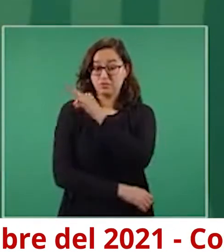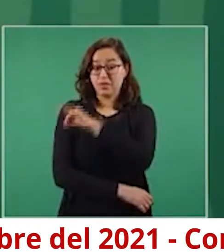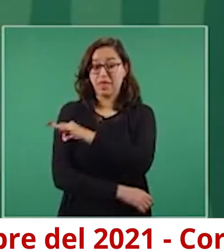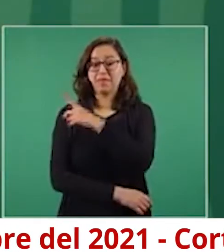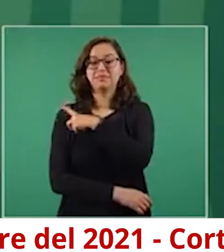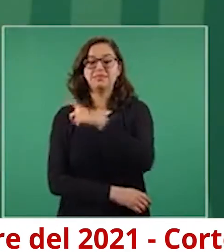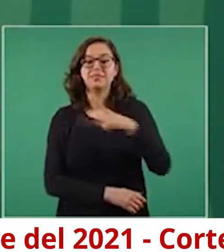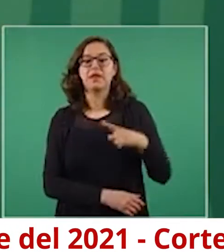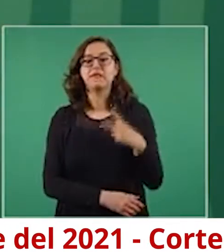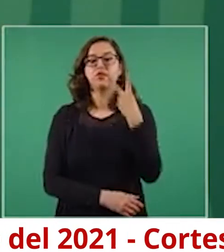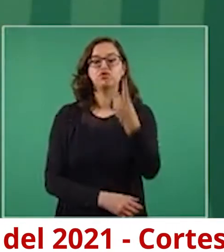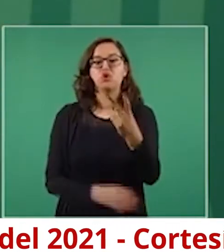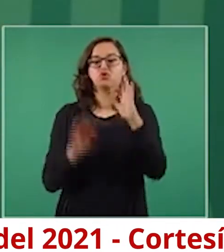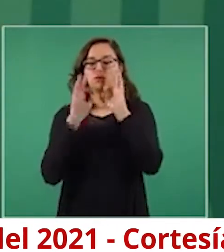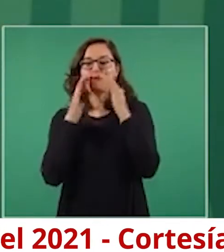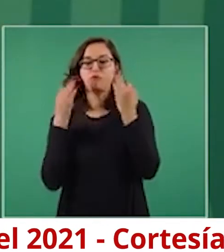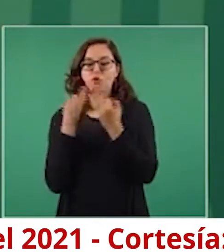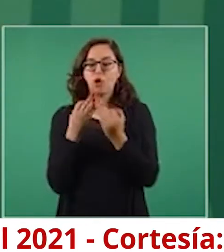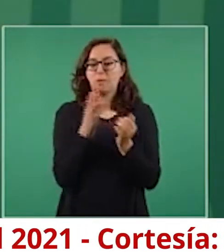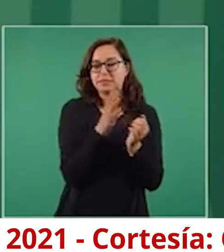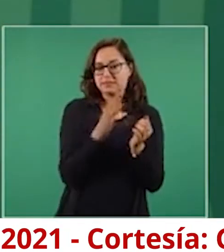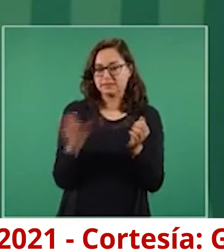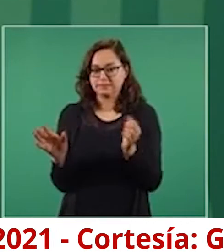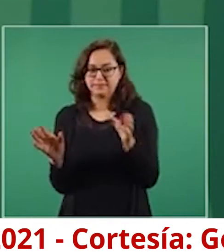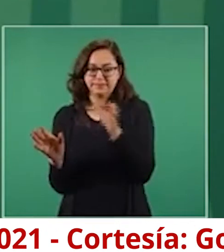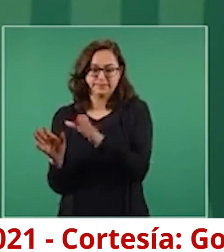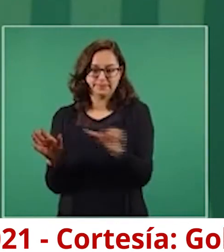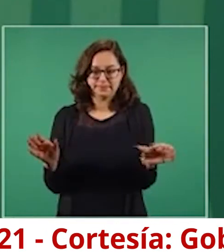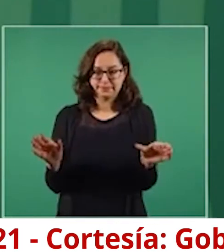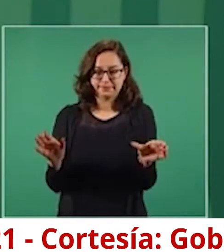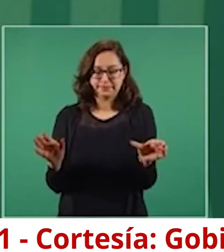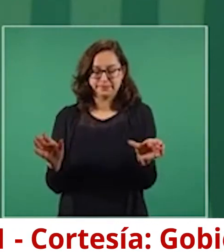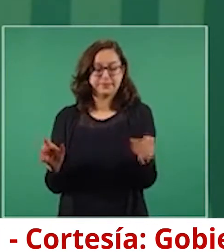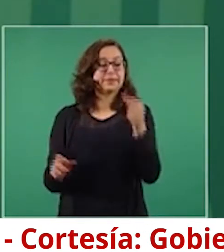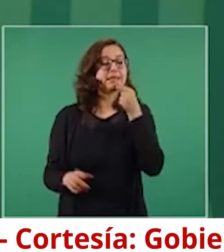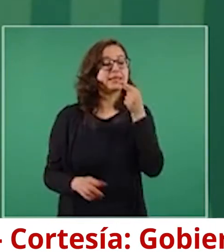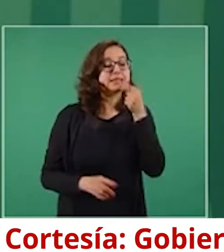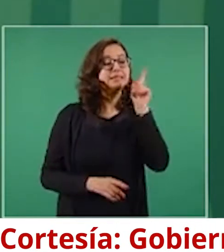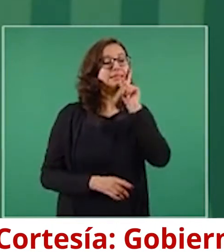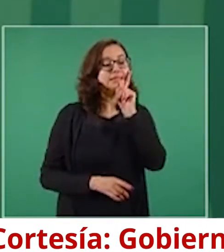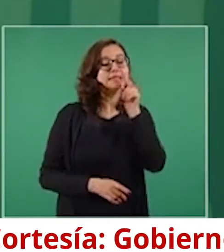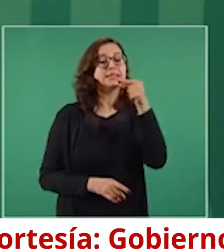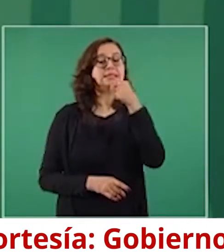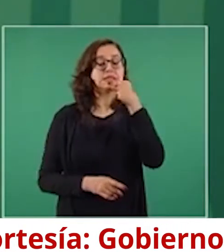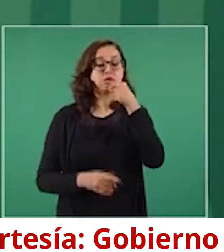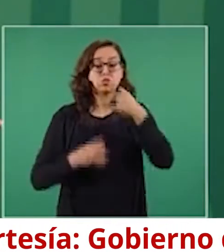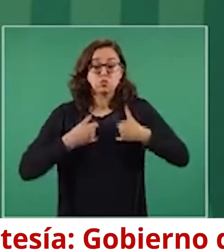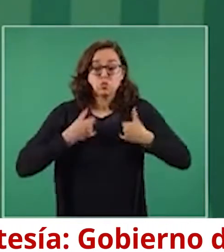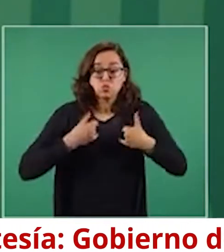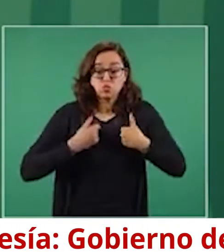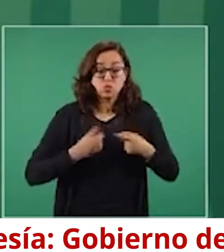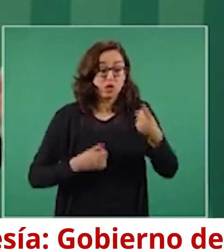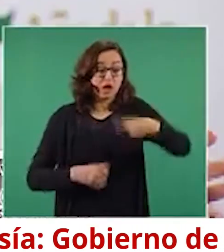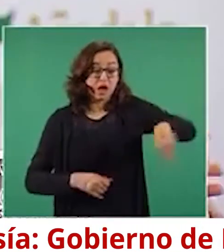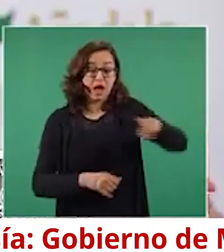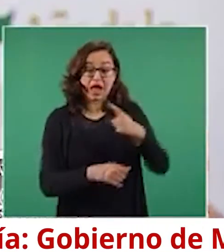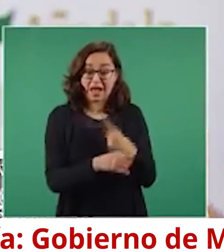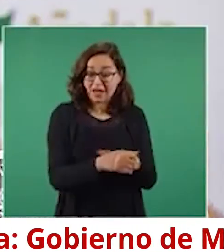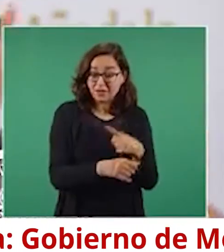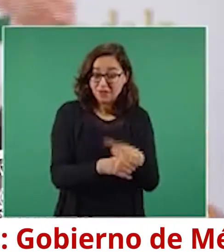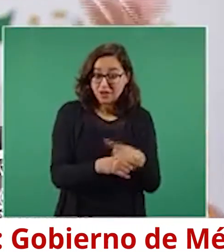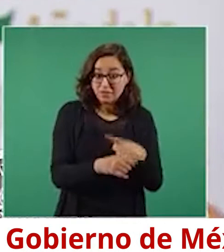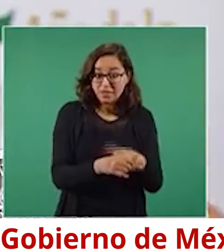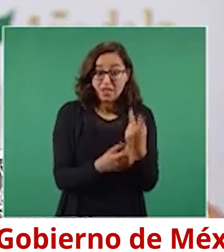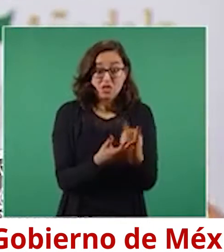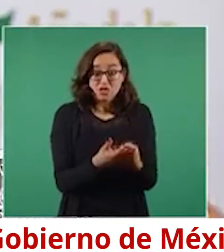conjuntos. Las personas o niñas, niñas, adolescentes que no tienen enfermedades